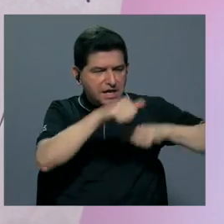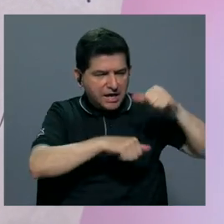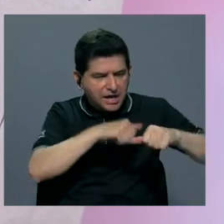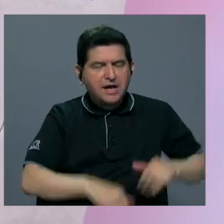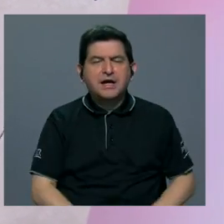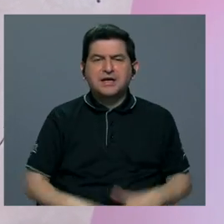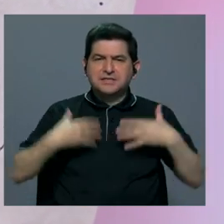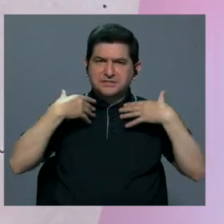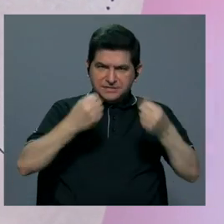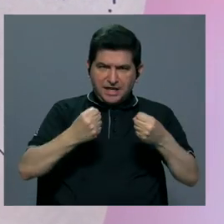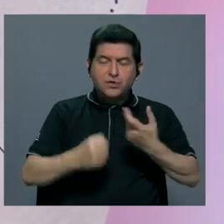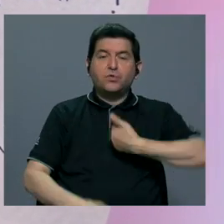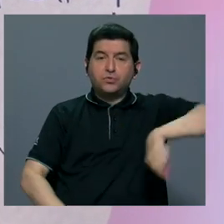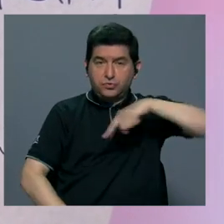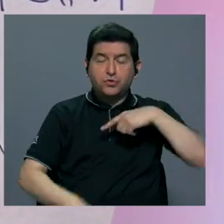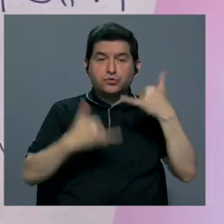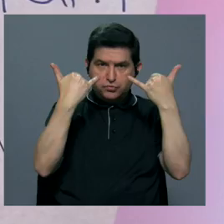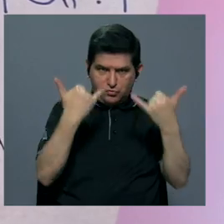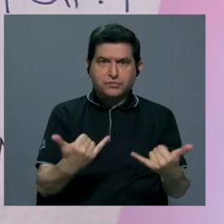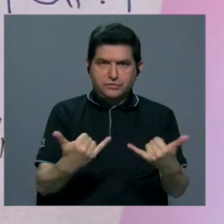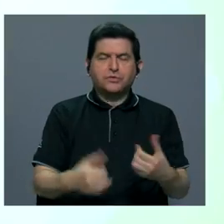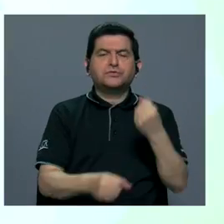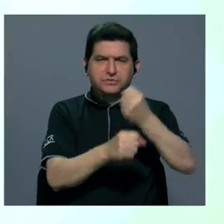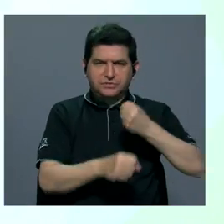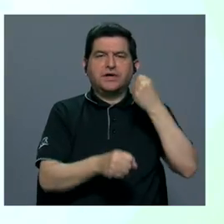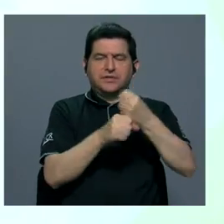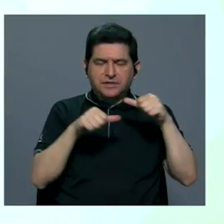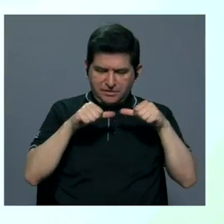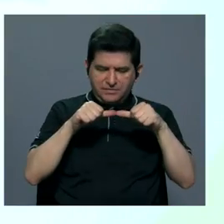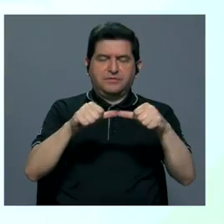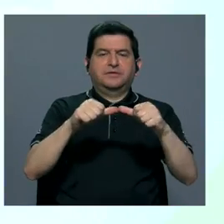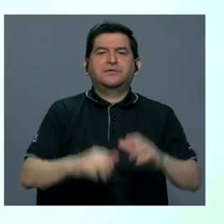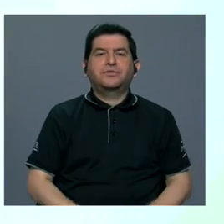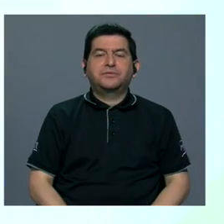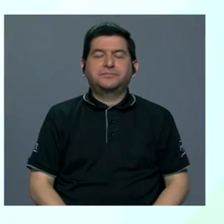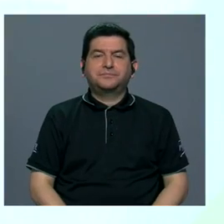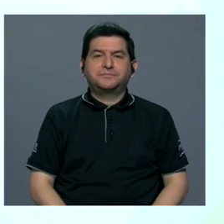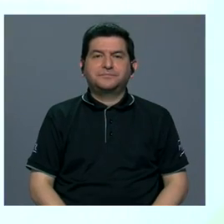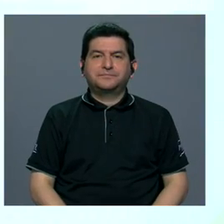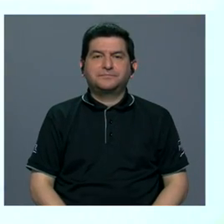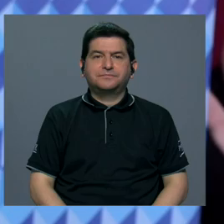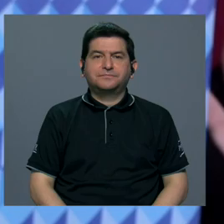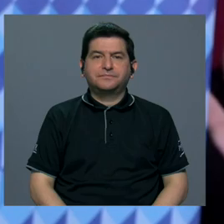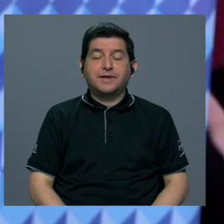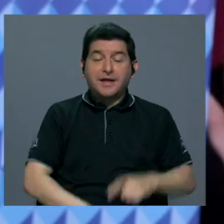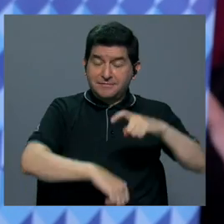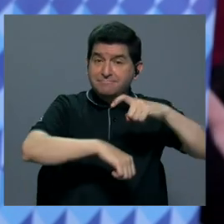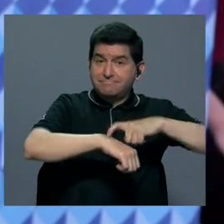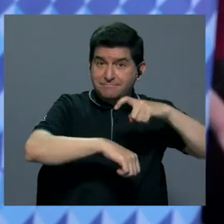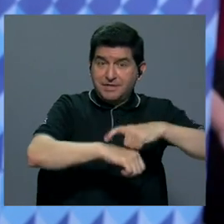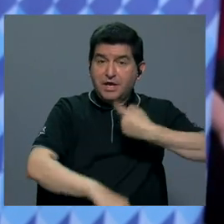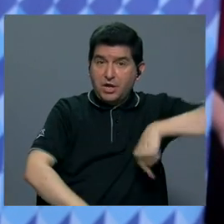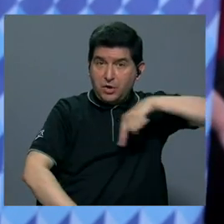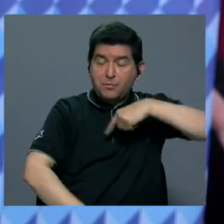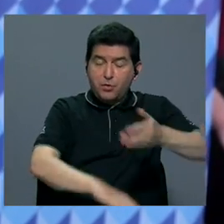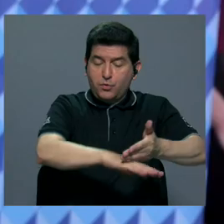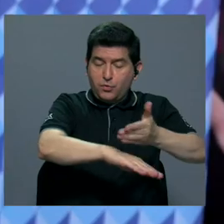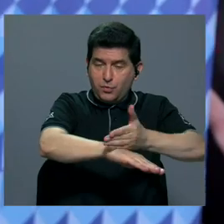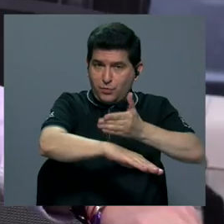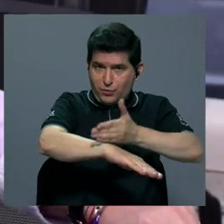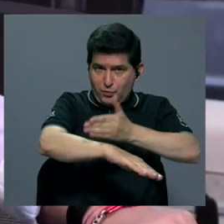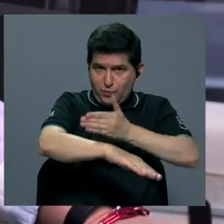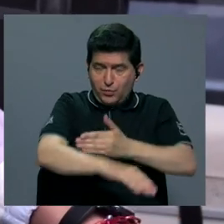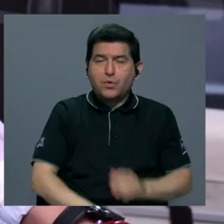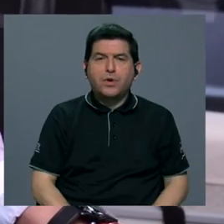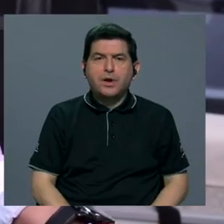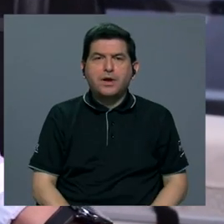salud, con quienes hemos venido realizando trabajos. Entonces digamos que ha sido un tiempo para crecer, en verdad,